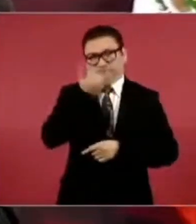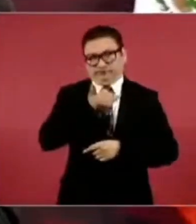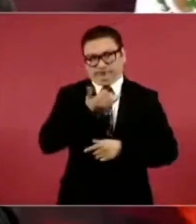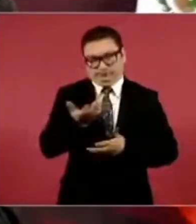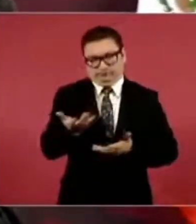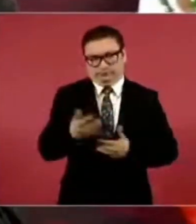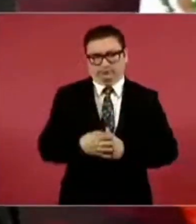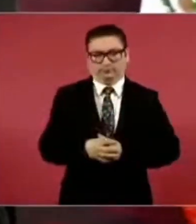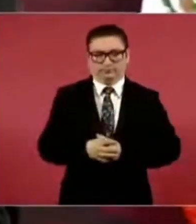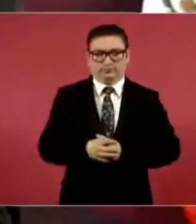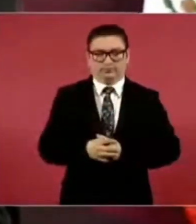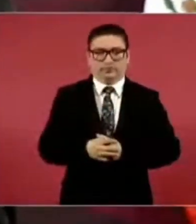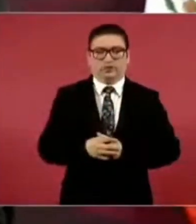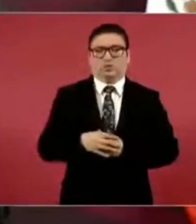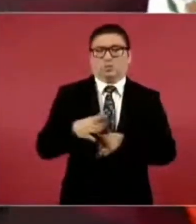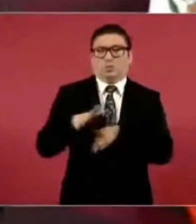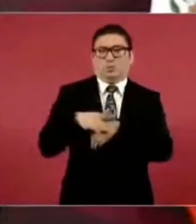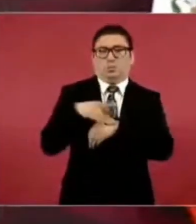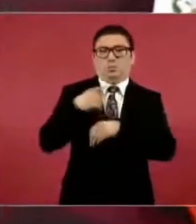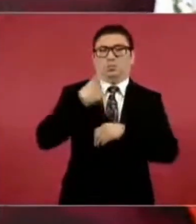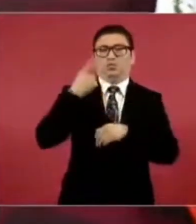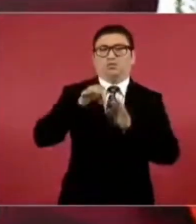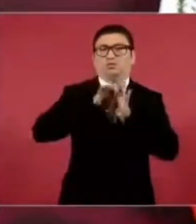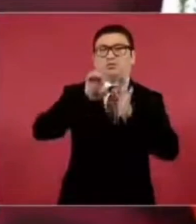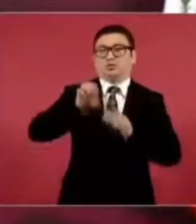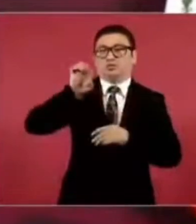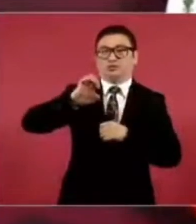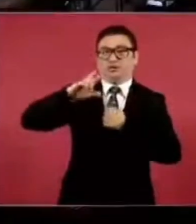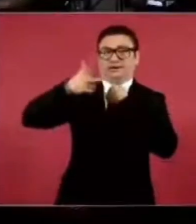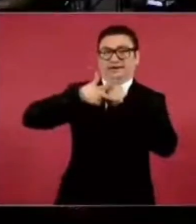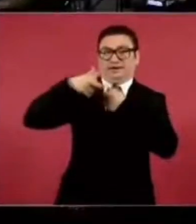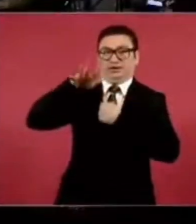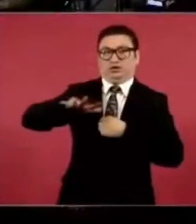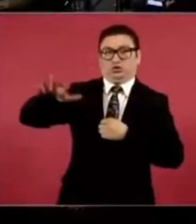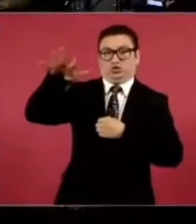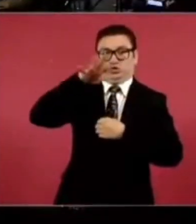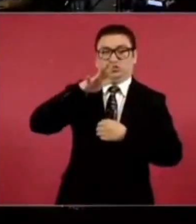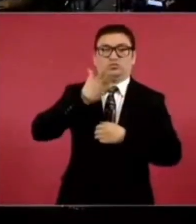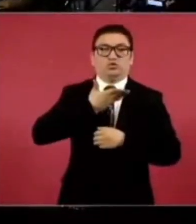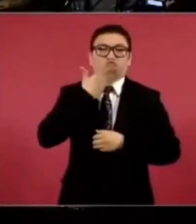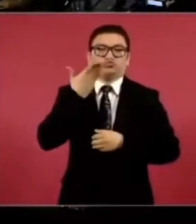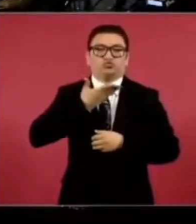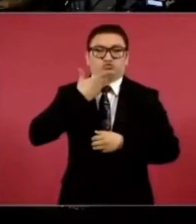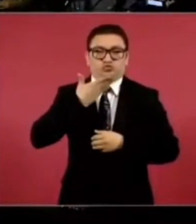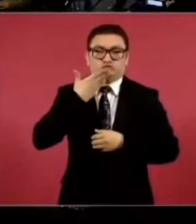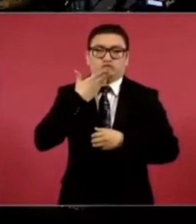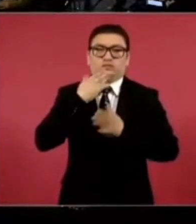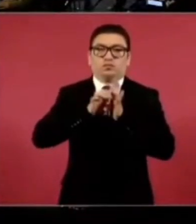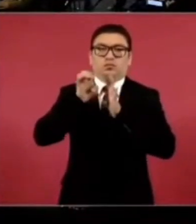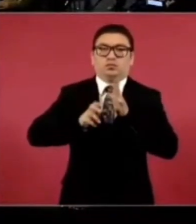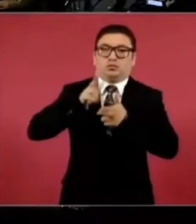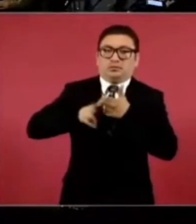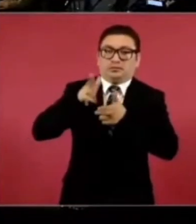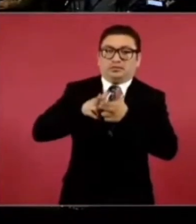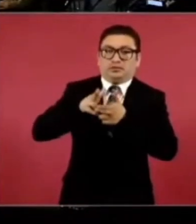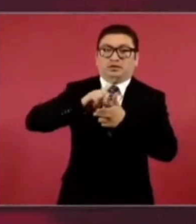es como si en Europa decidieran quitar los trenes